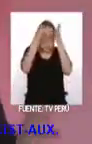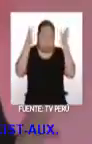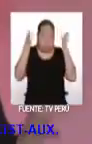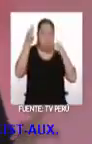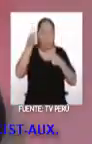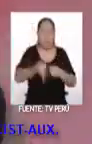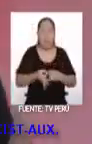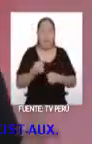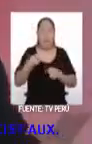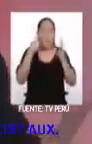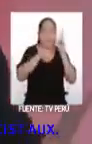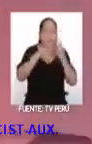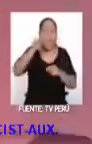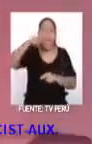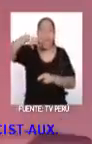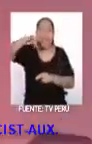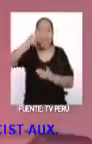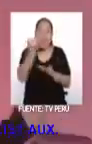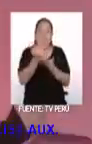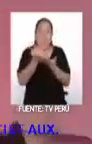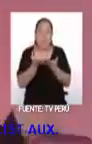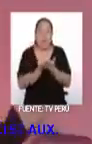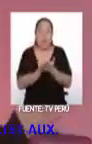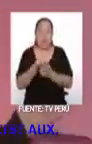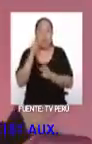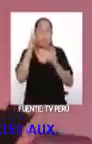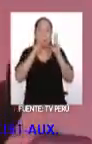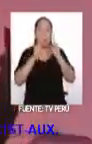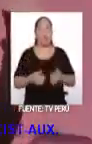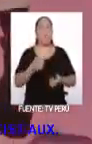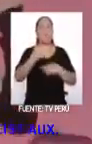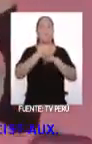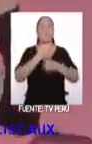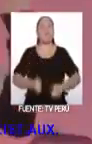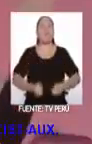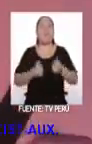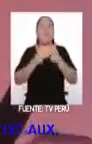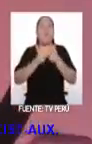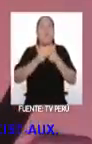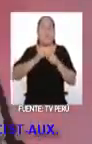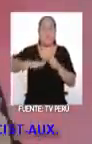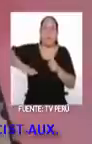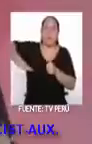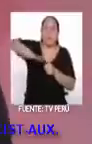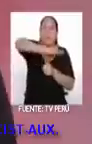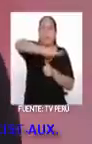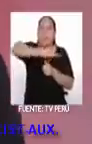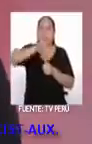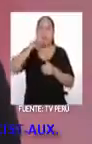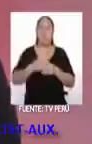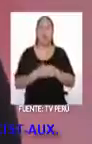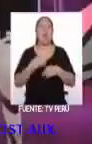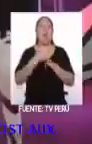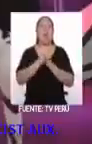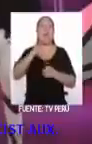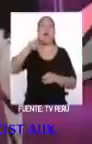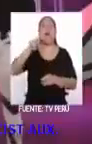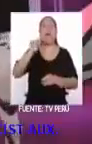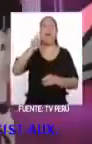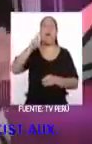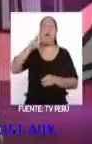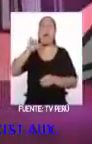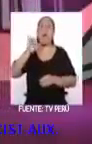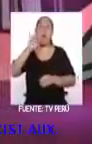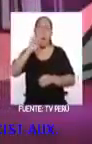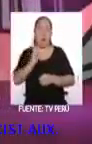Literal. He visto unos animes más locos. Hasta se ha creado un estilo de vida que gira alrededor de todo esto. Un estilo kawaii. Y